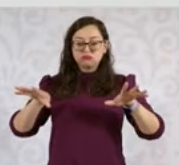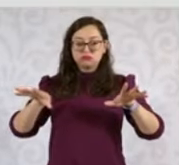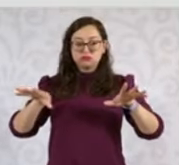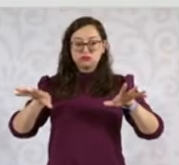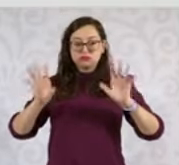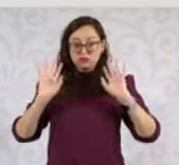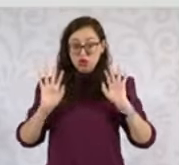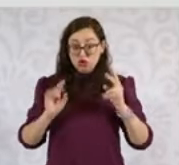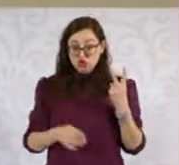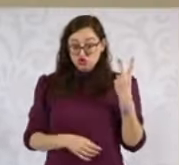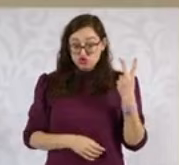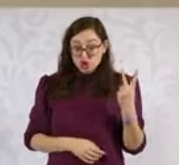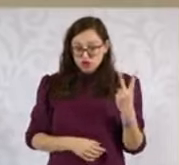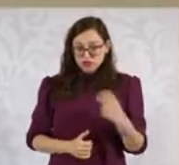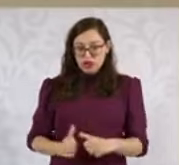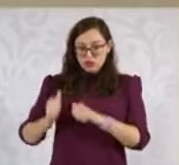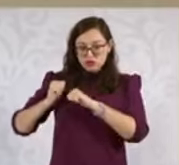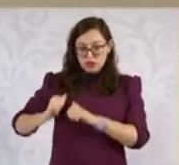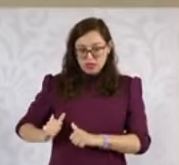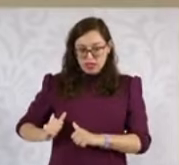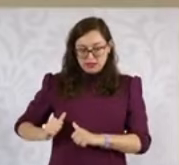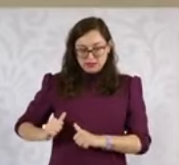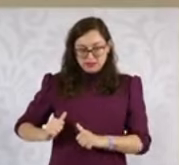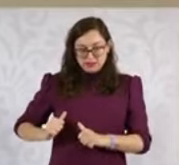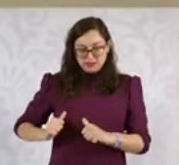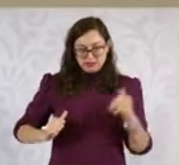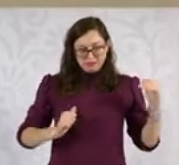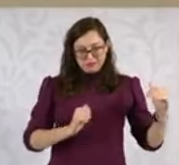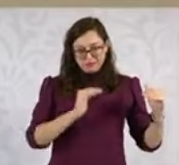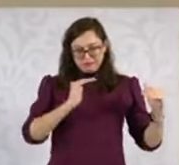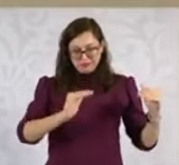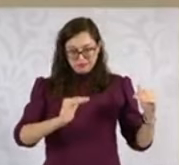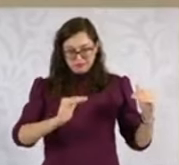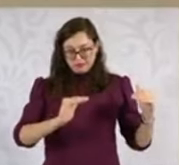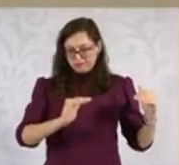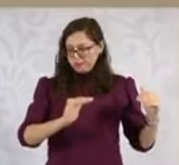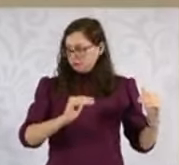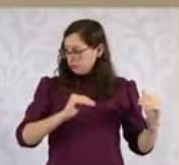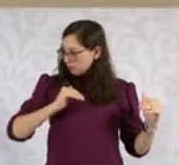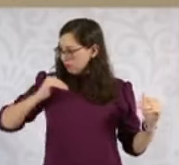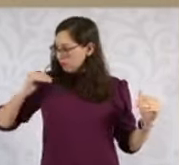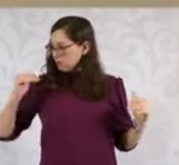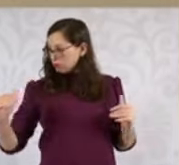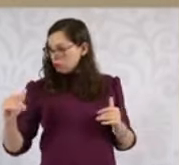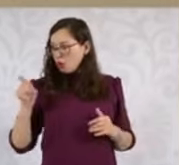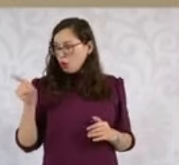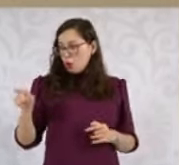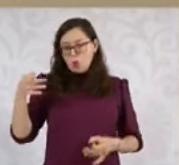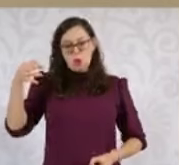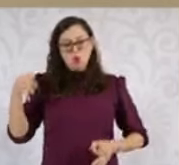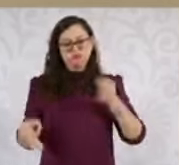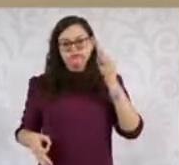jueza violando completamente…